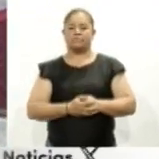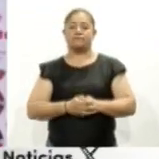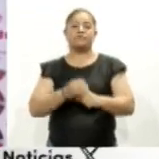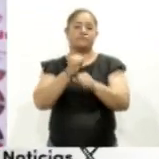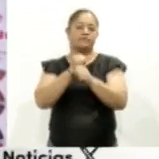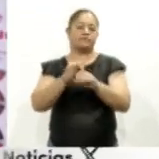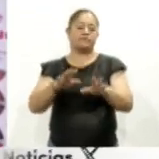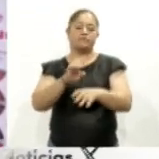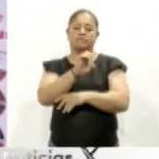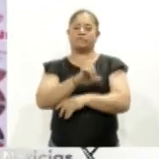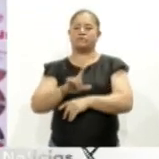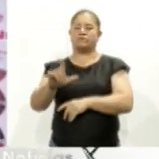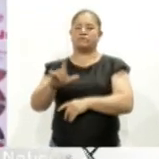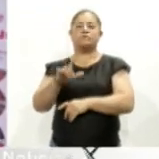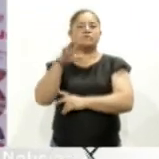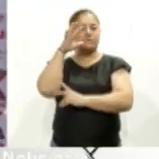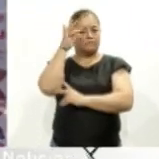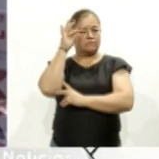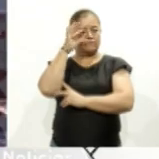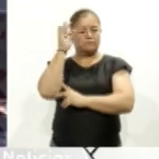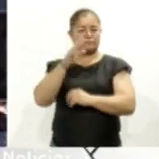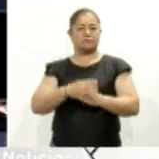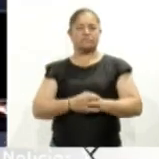información de Edith López, Coracid Noticias.